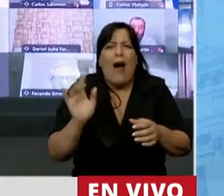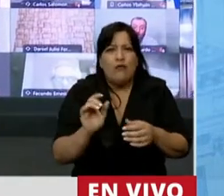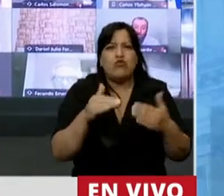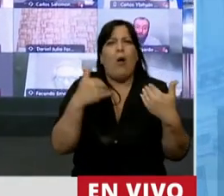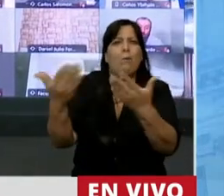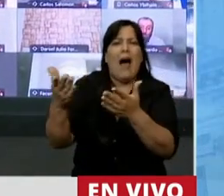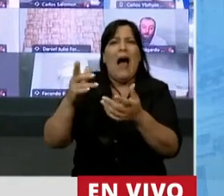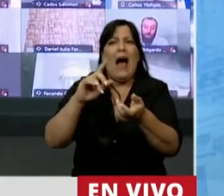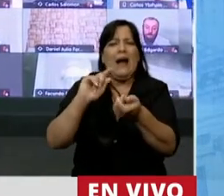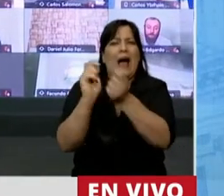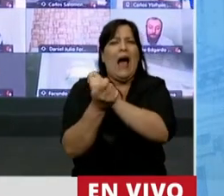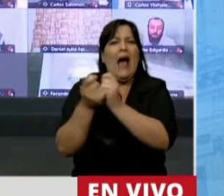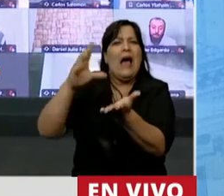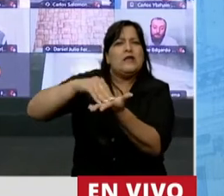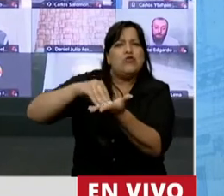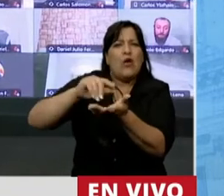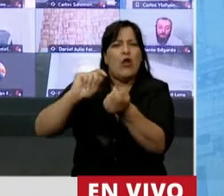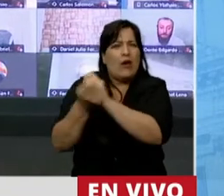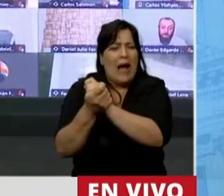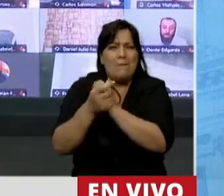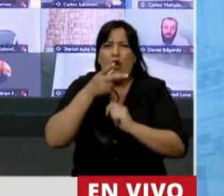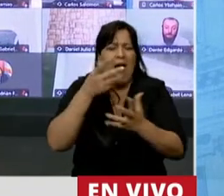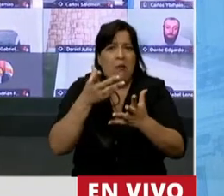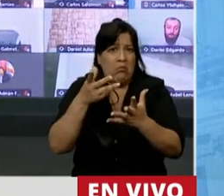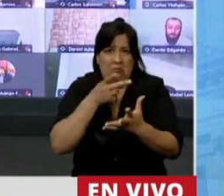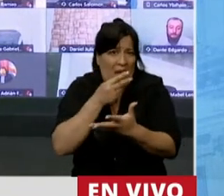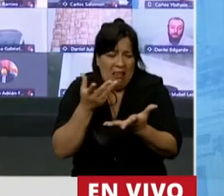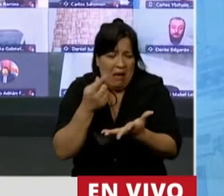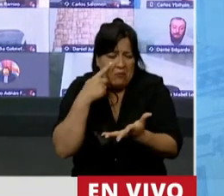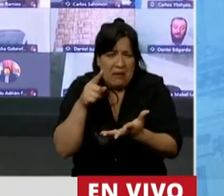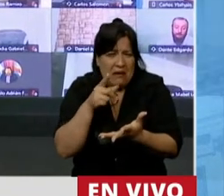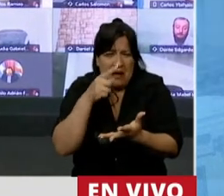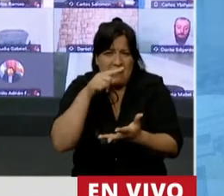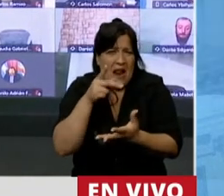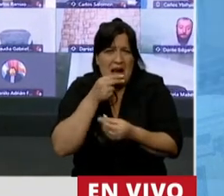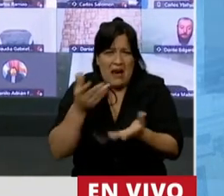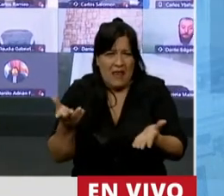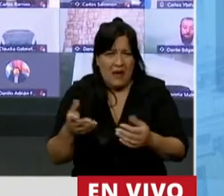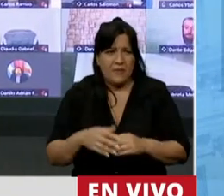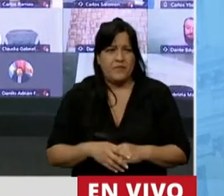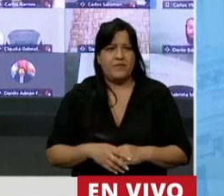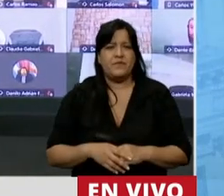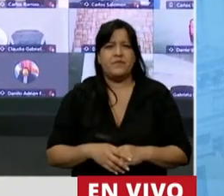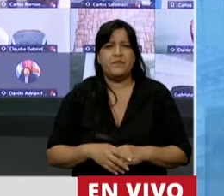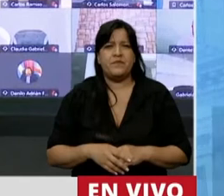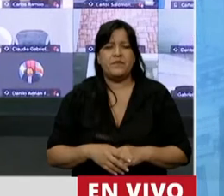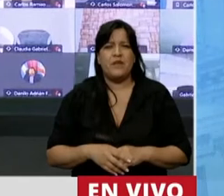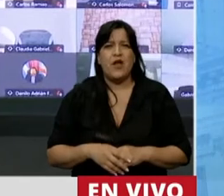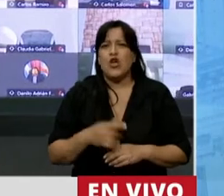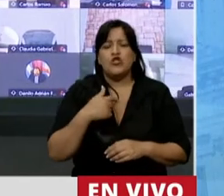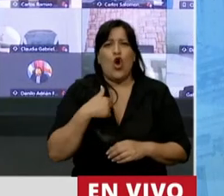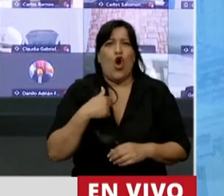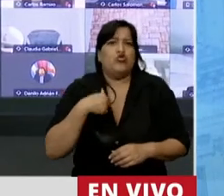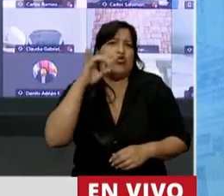al cambio del uso de suelo? Ni una, ni una de esas hectáreas. Y esto no lo digo yo,